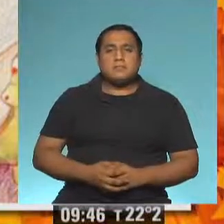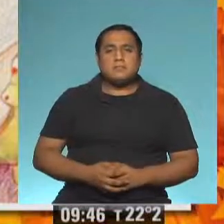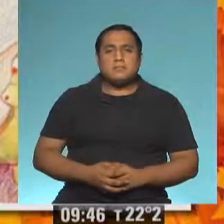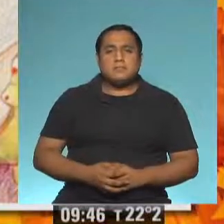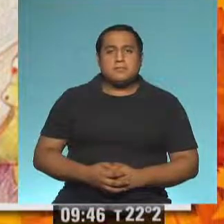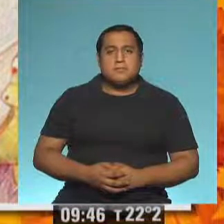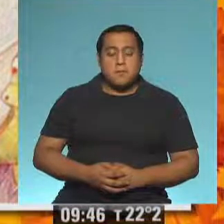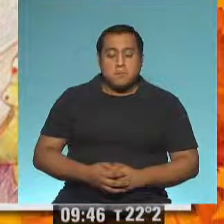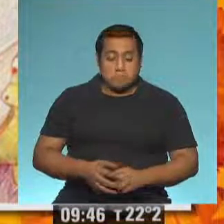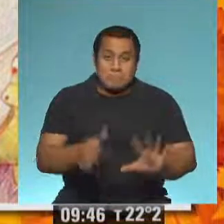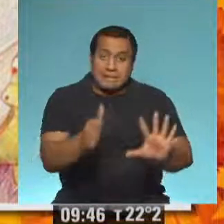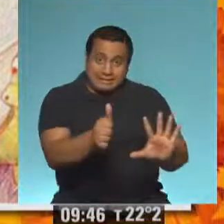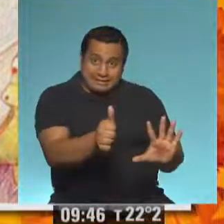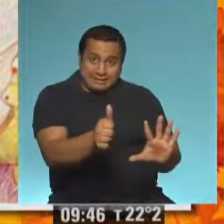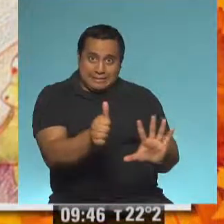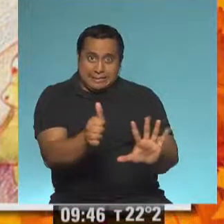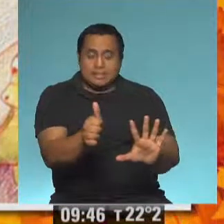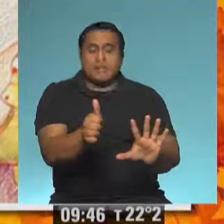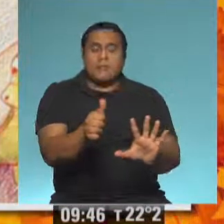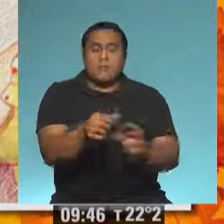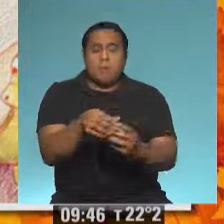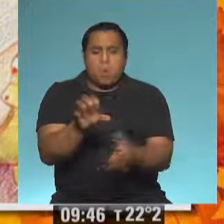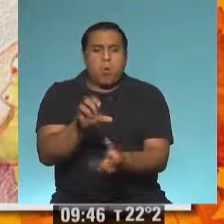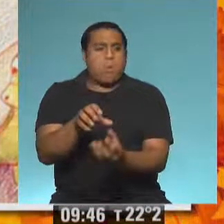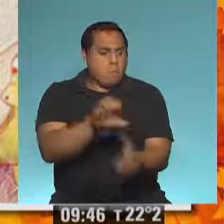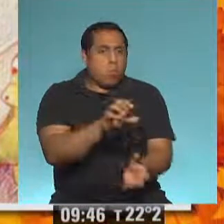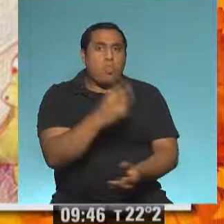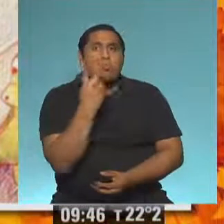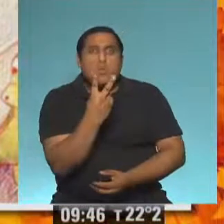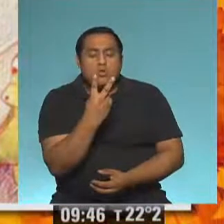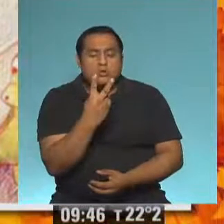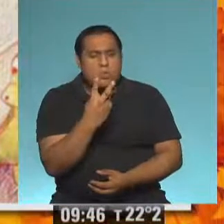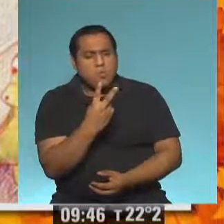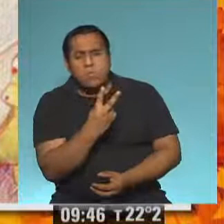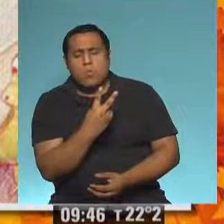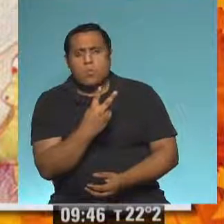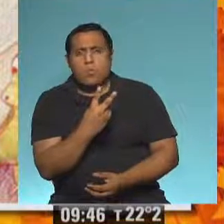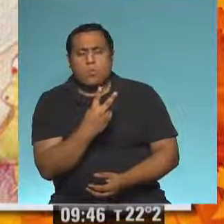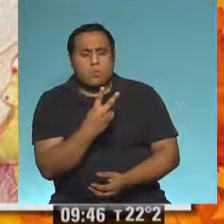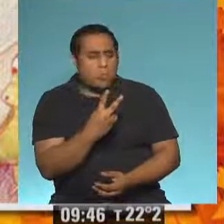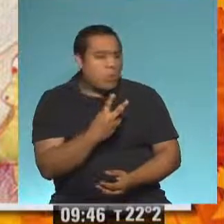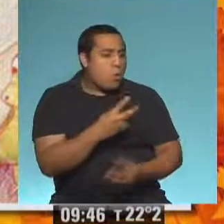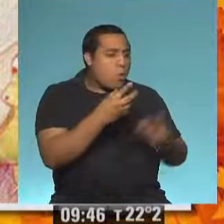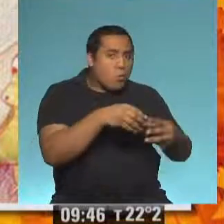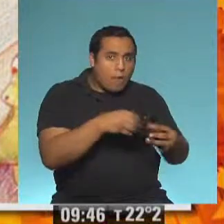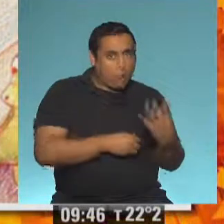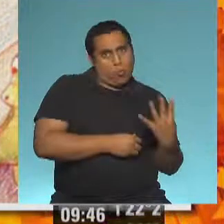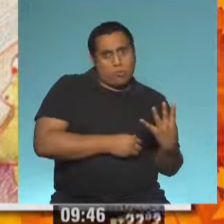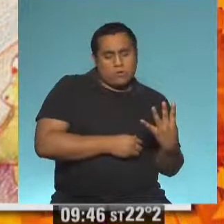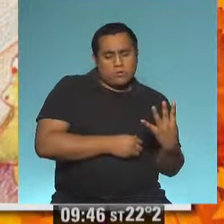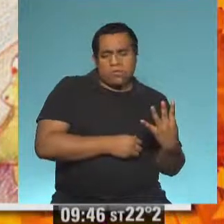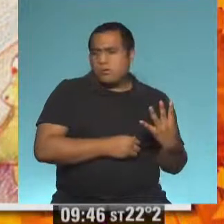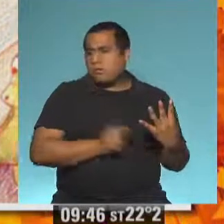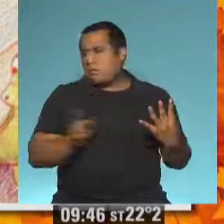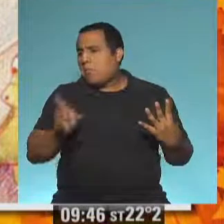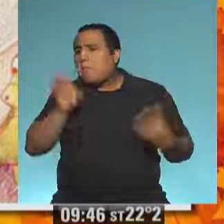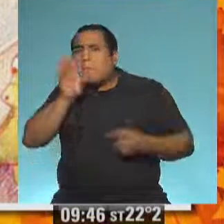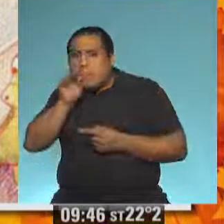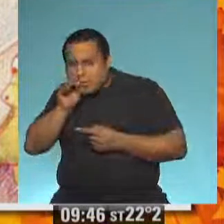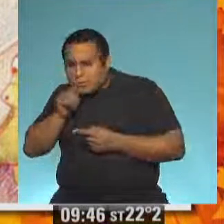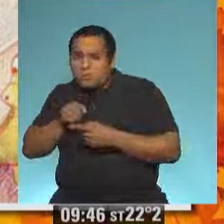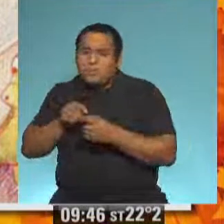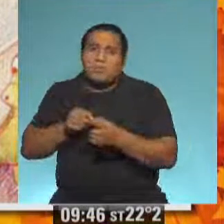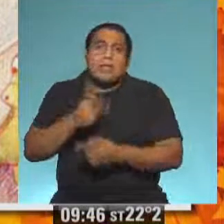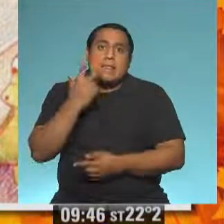De los seis que le quedaban, se reventaron otros dos. Así que solo le quedaron cuatro huevos. Y un patito,